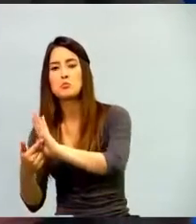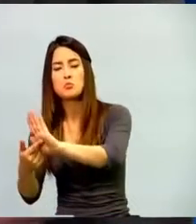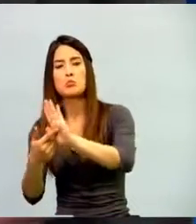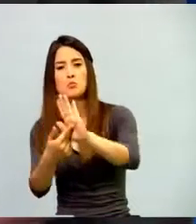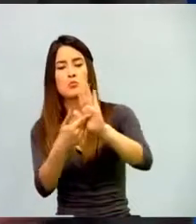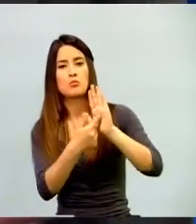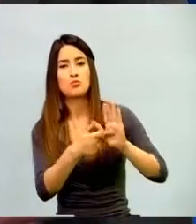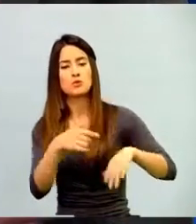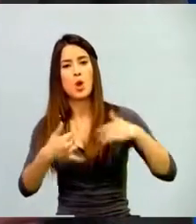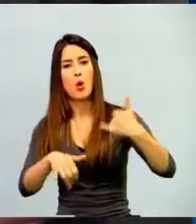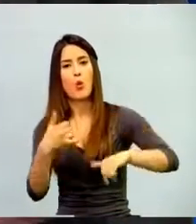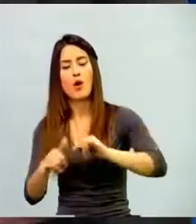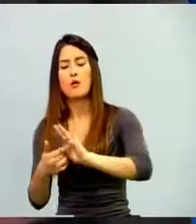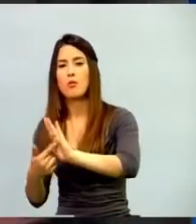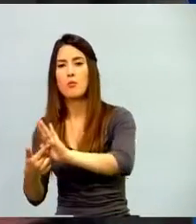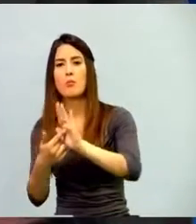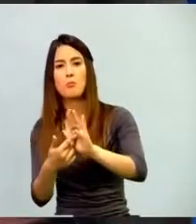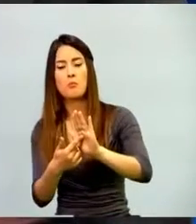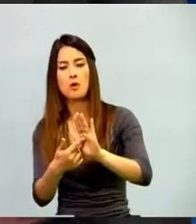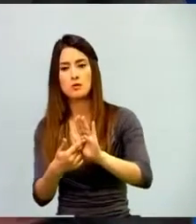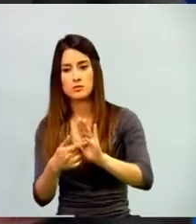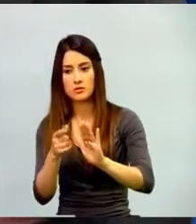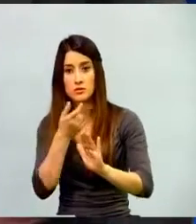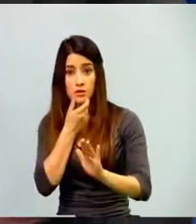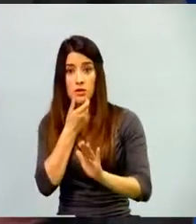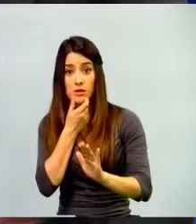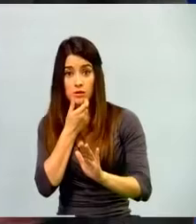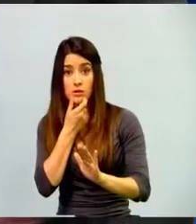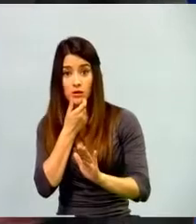modificar su entorno.